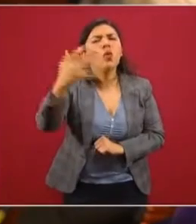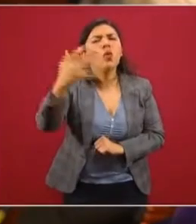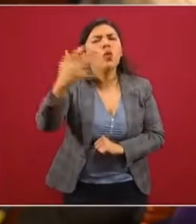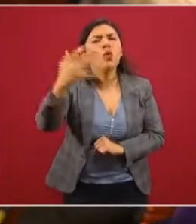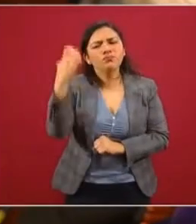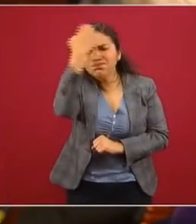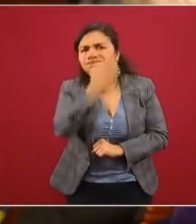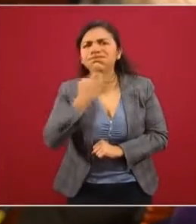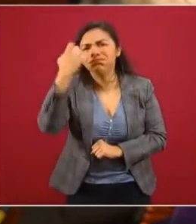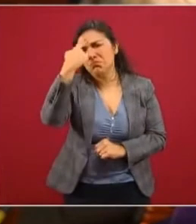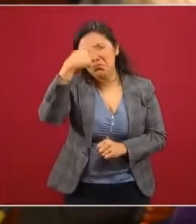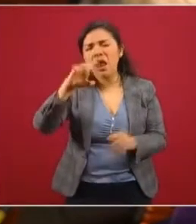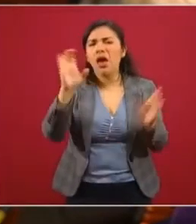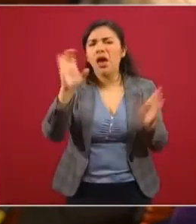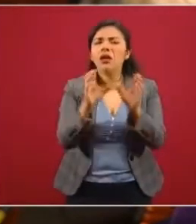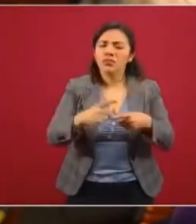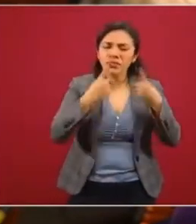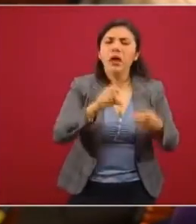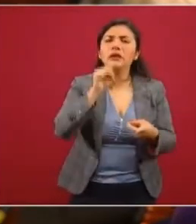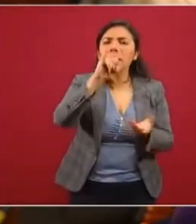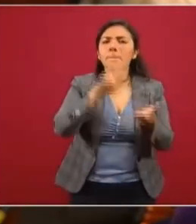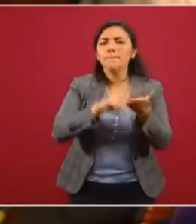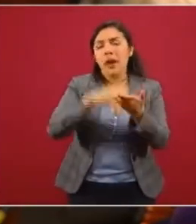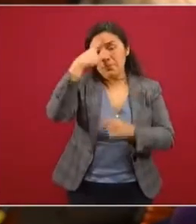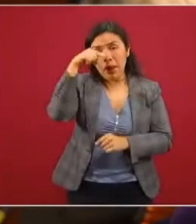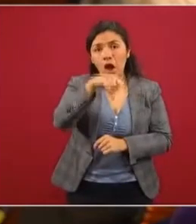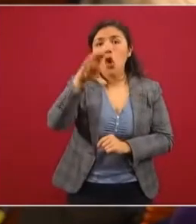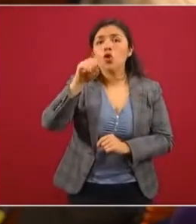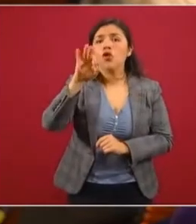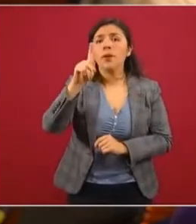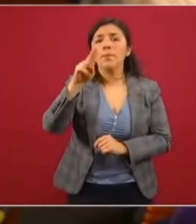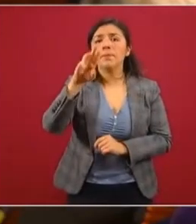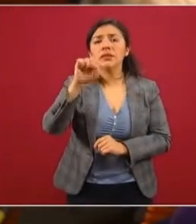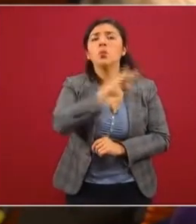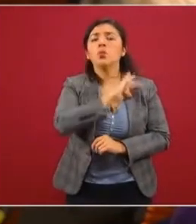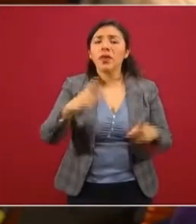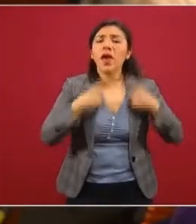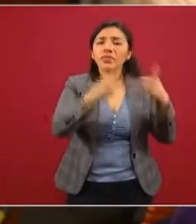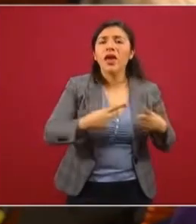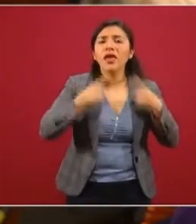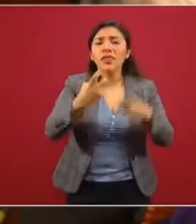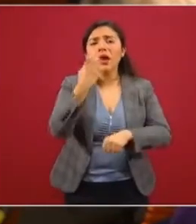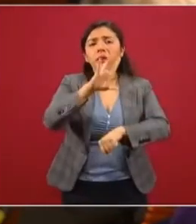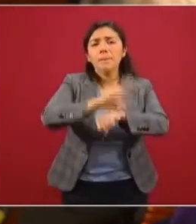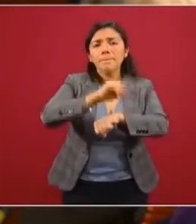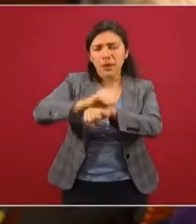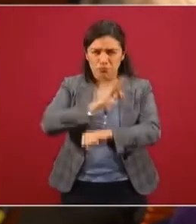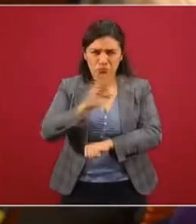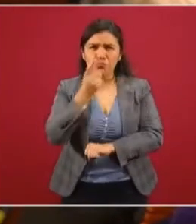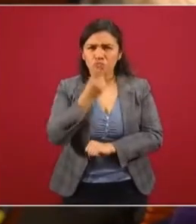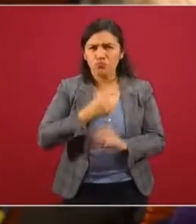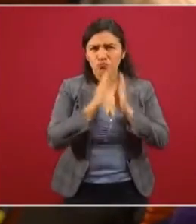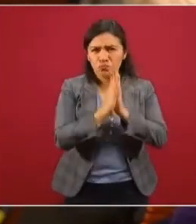tienen que dar o la validación que tienen que darle para que COFEPRIS pueda entregar estos permisos, si me puede